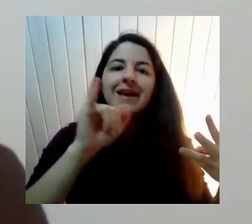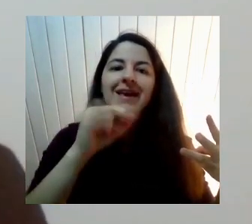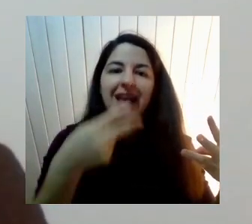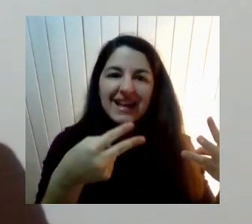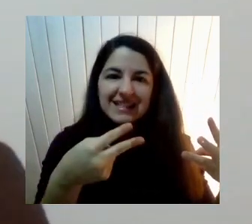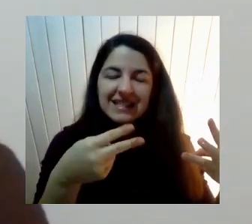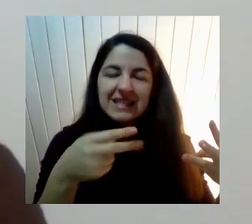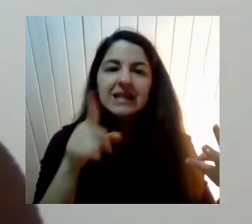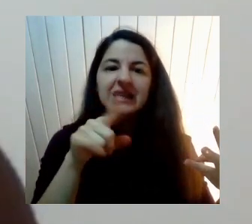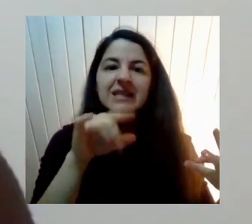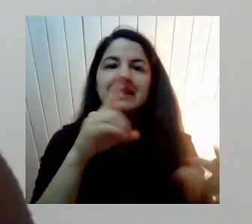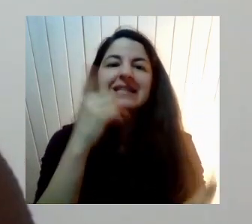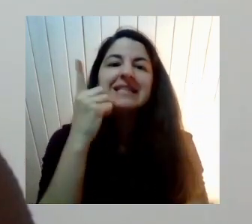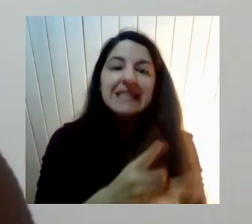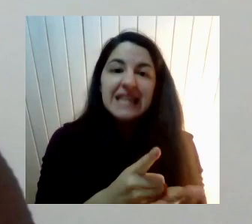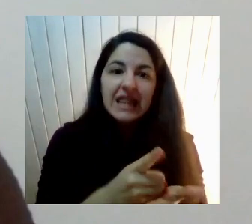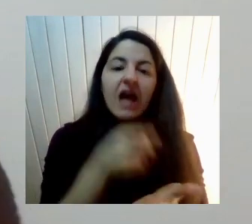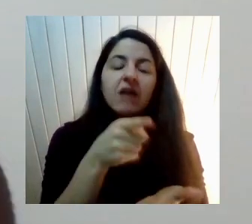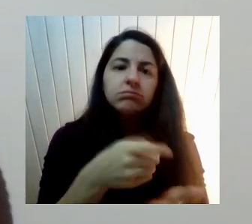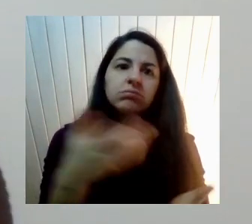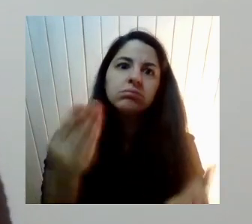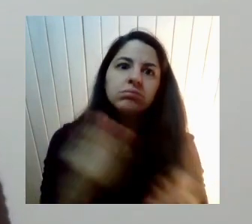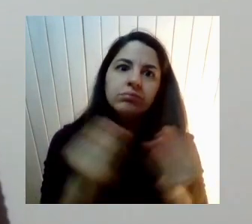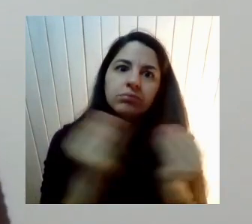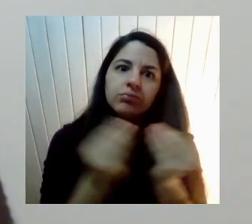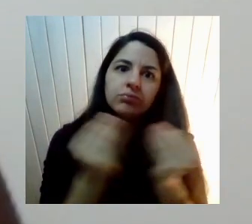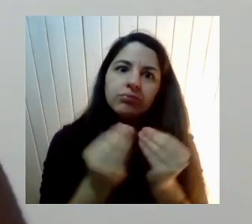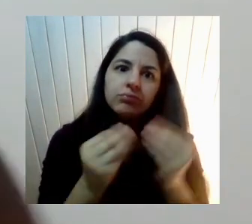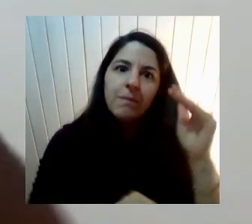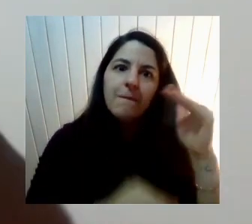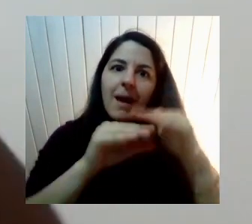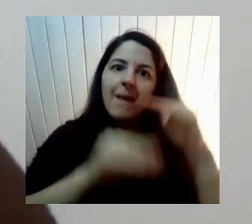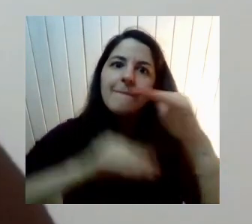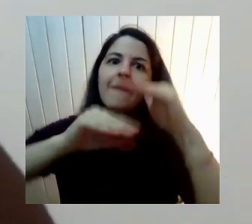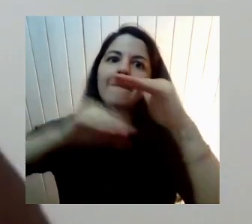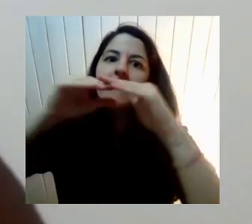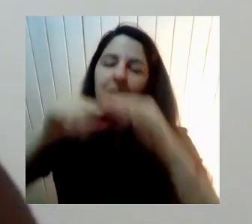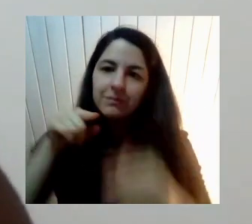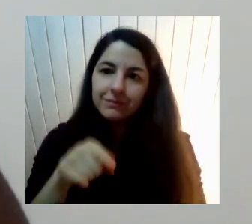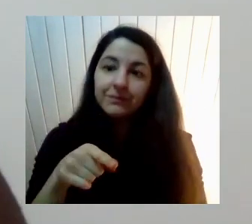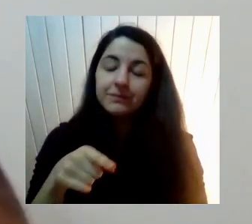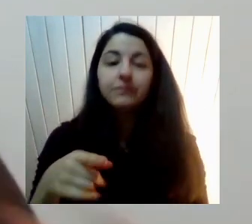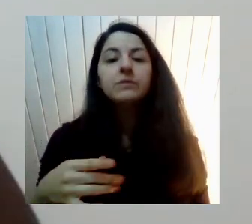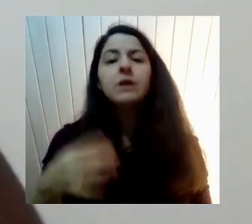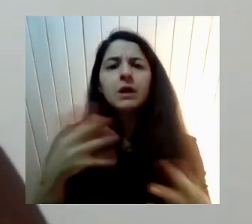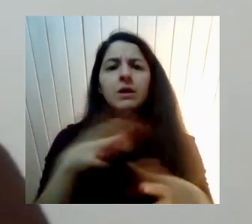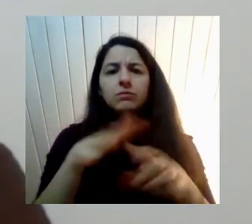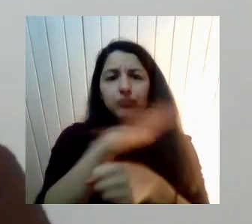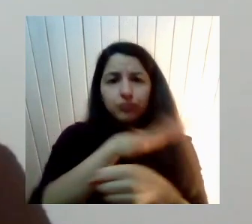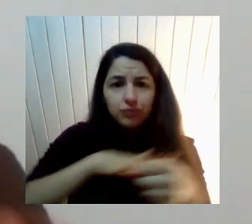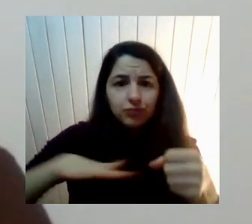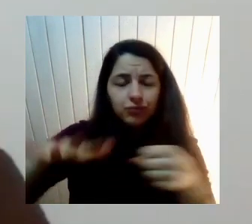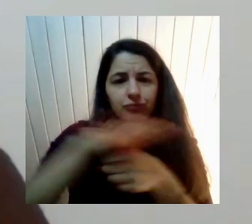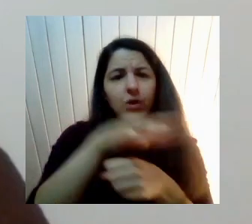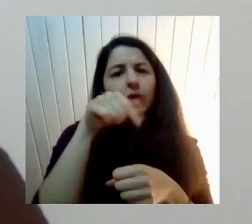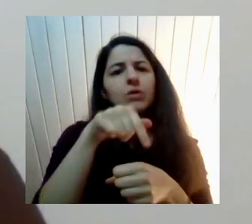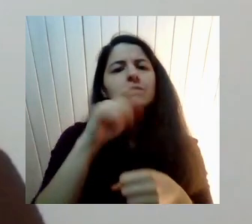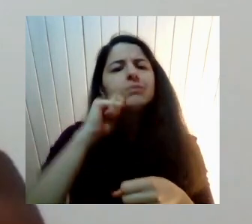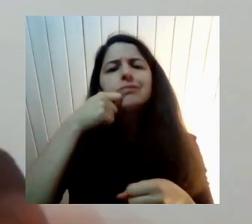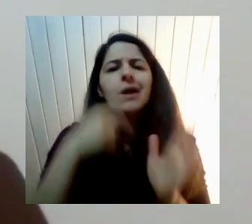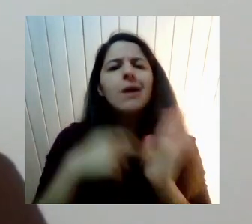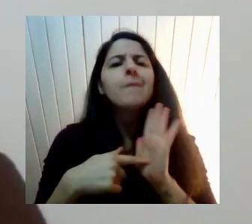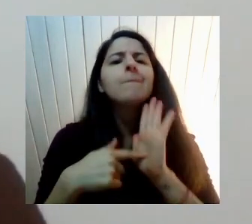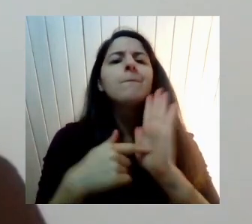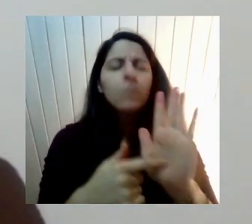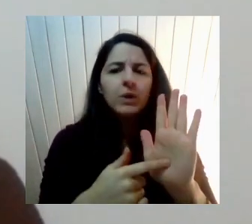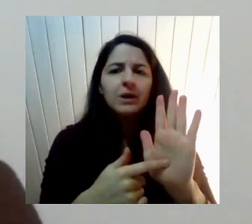infantil Tenemos los feminicidios Cierto Y las cifras de violencia Hay un escenario Que nos muestra Cómo ha operado El sistema